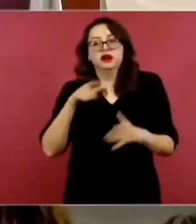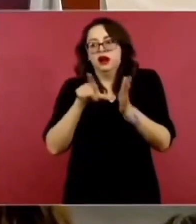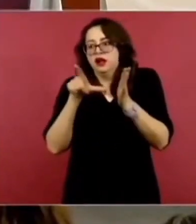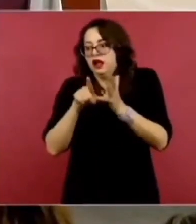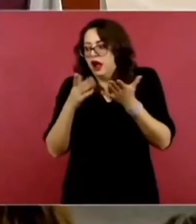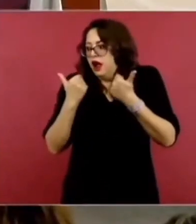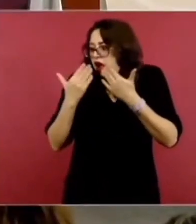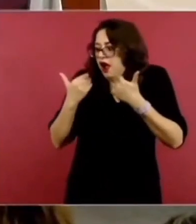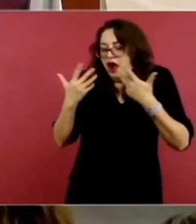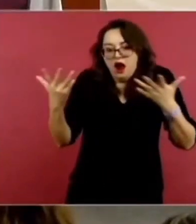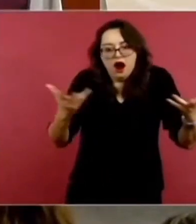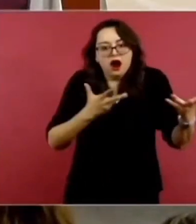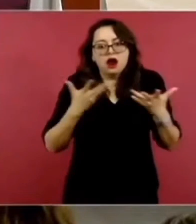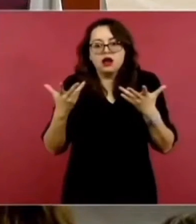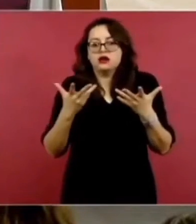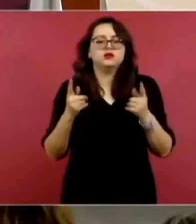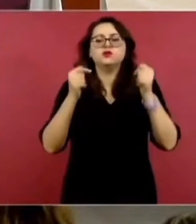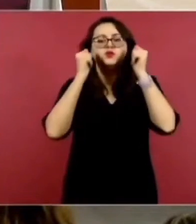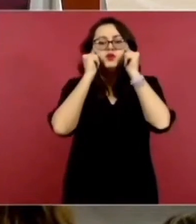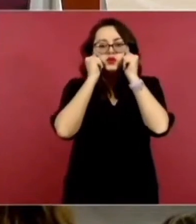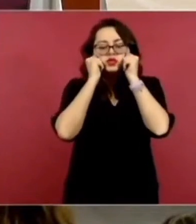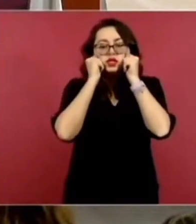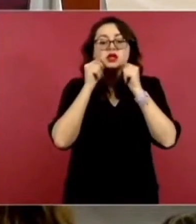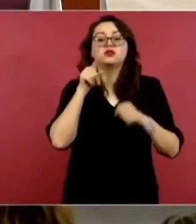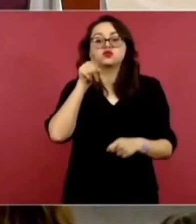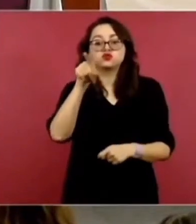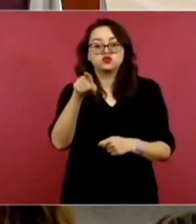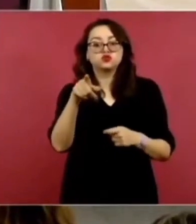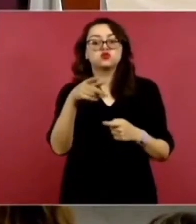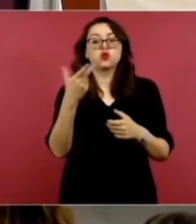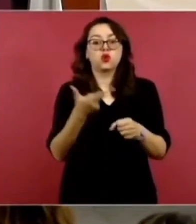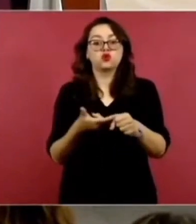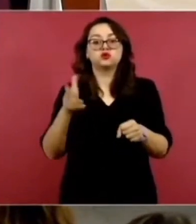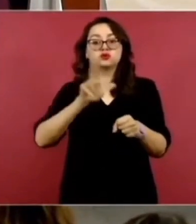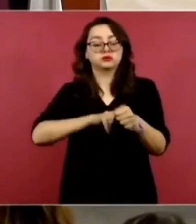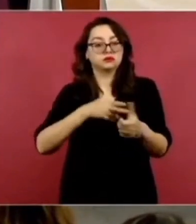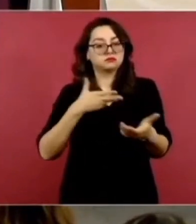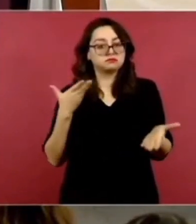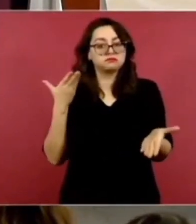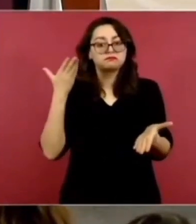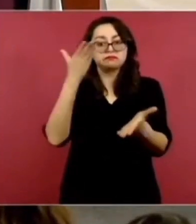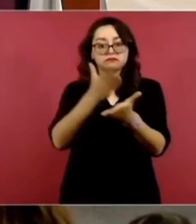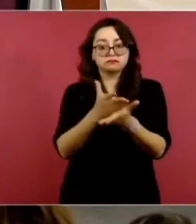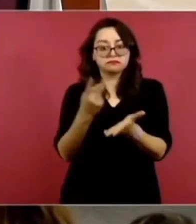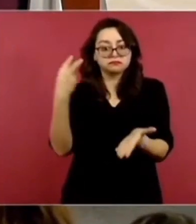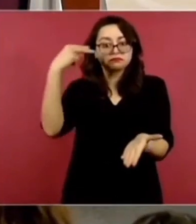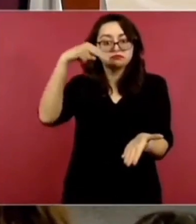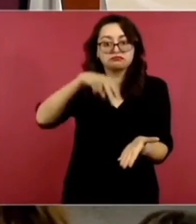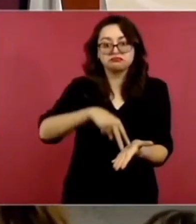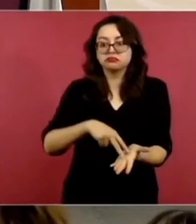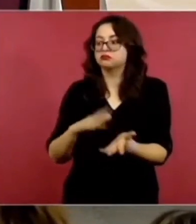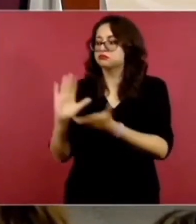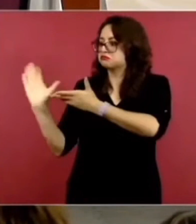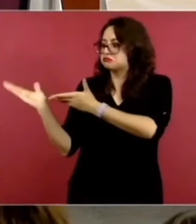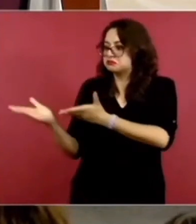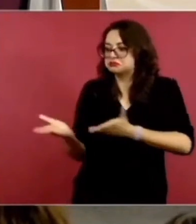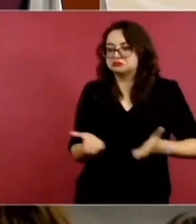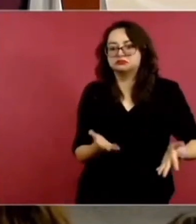un hospital, se tiene que atender a cualquier persona